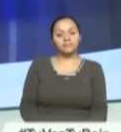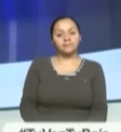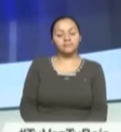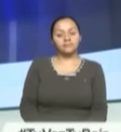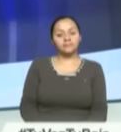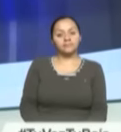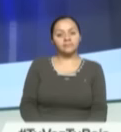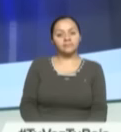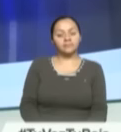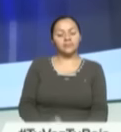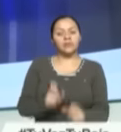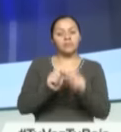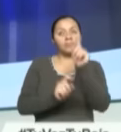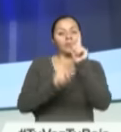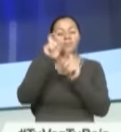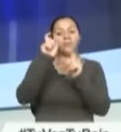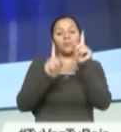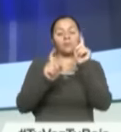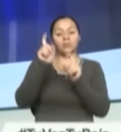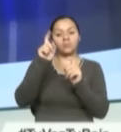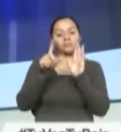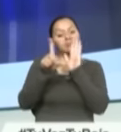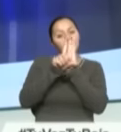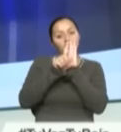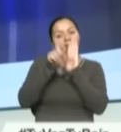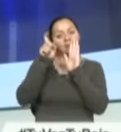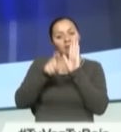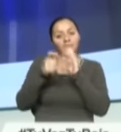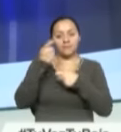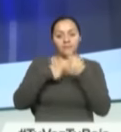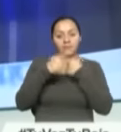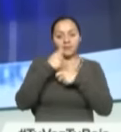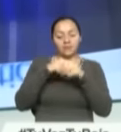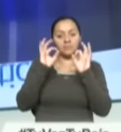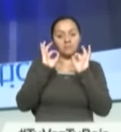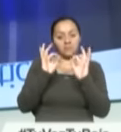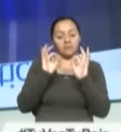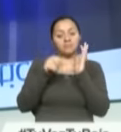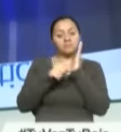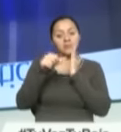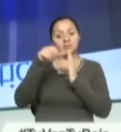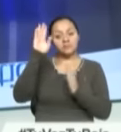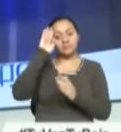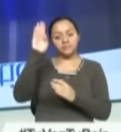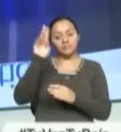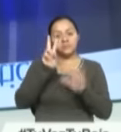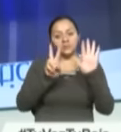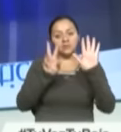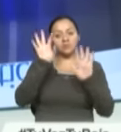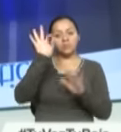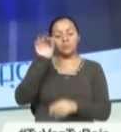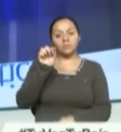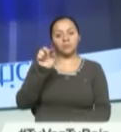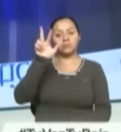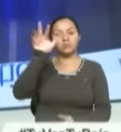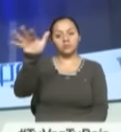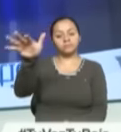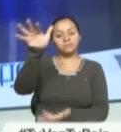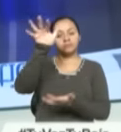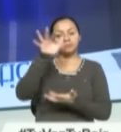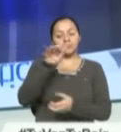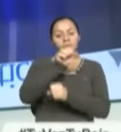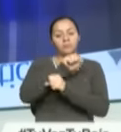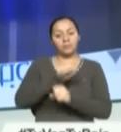La pirotecnia debe cumplir normas INEM para ser comercializada. De acuerdo al Ministerio del Interior, 79,3 toneladas de material